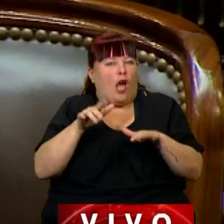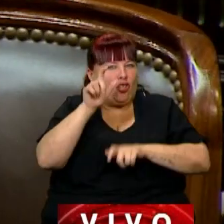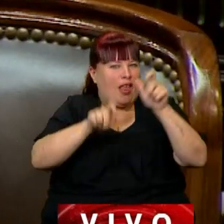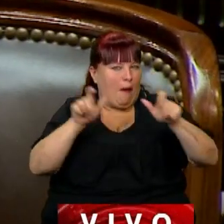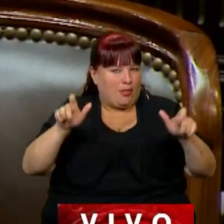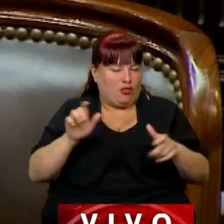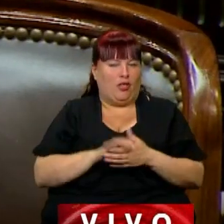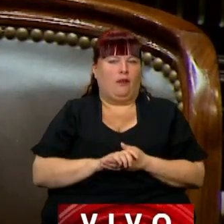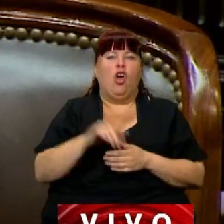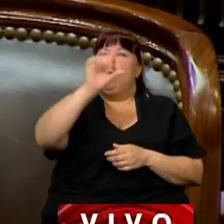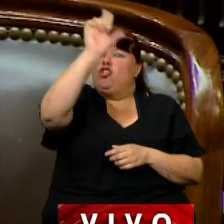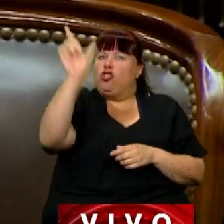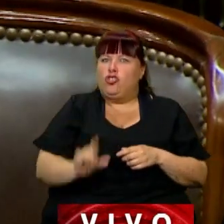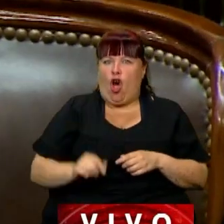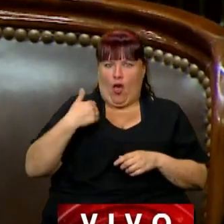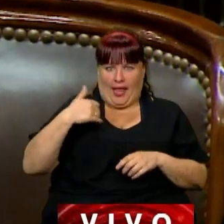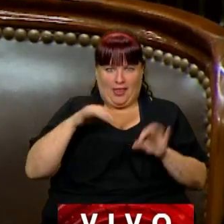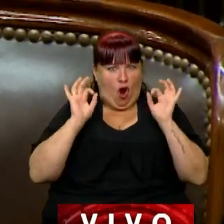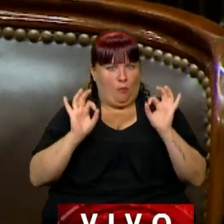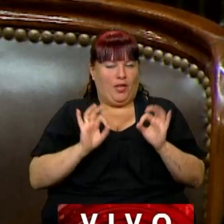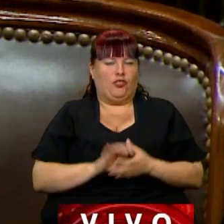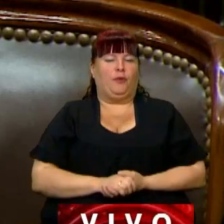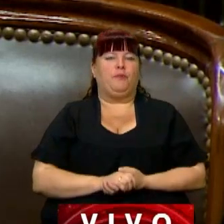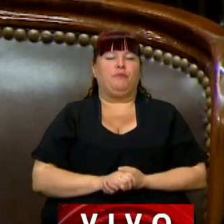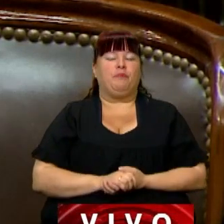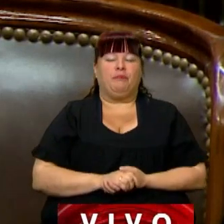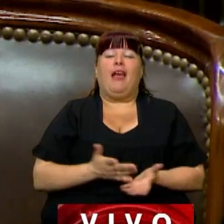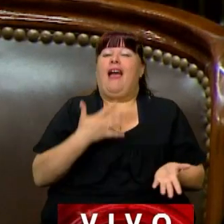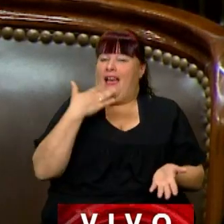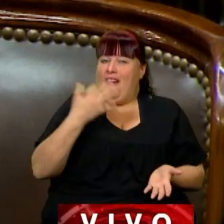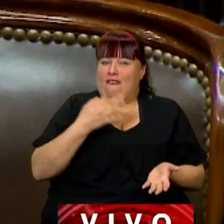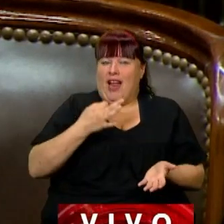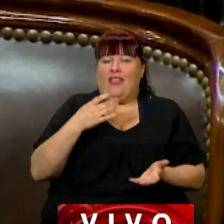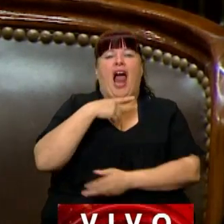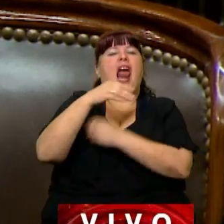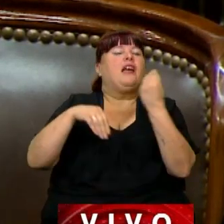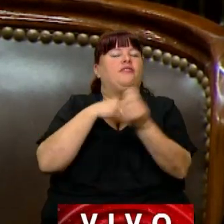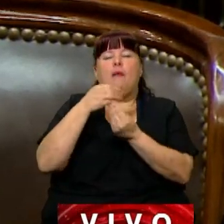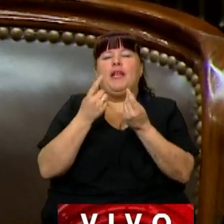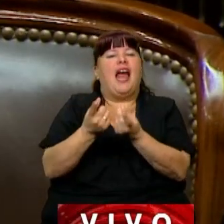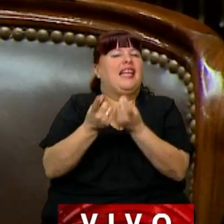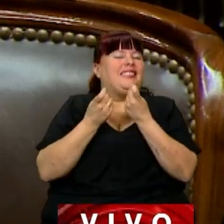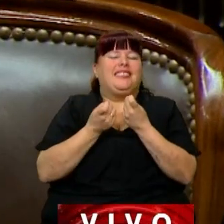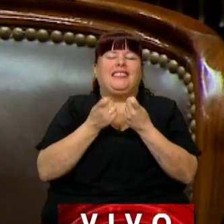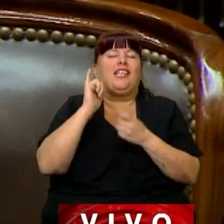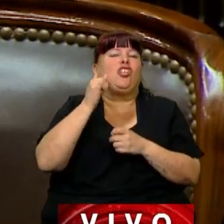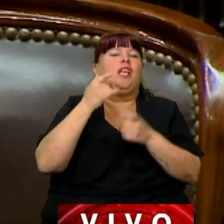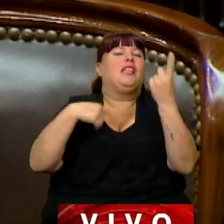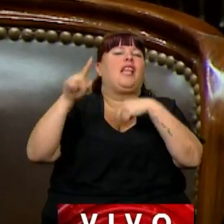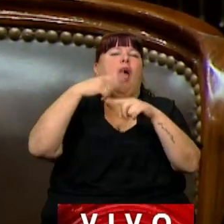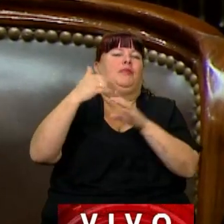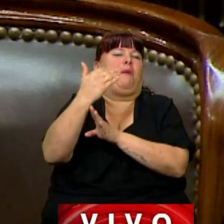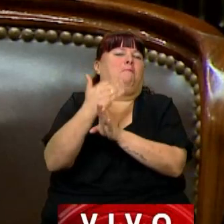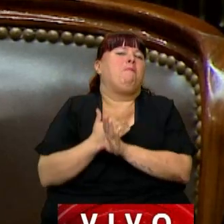en todo el territorio argentino. Es cierto que las familias necesitaban simplificar